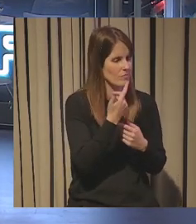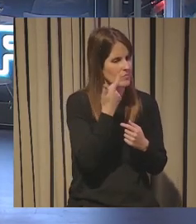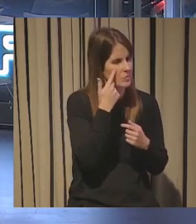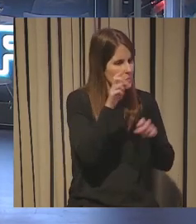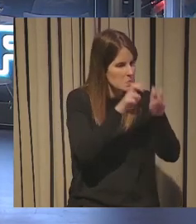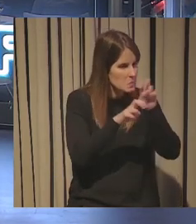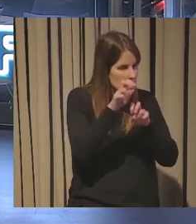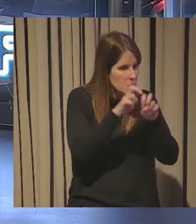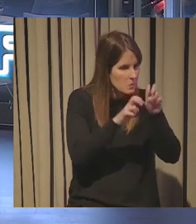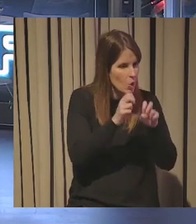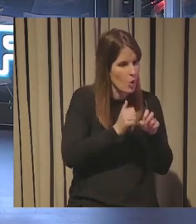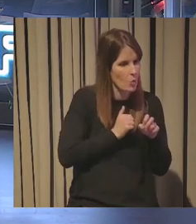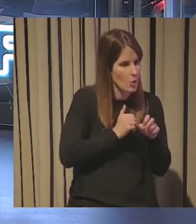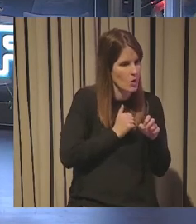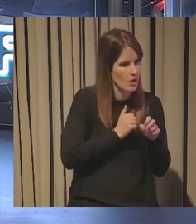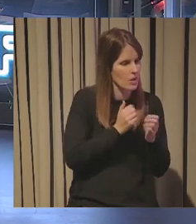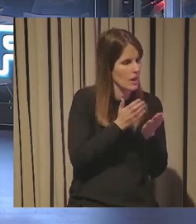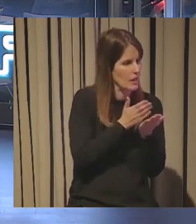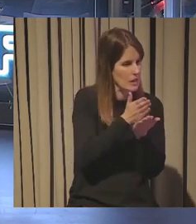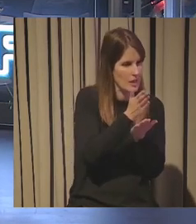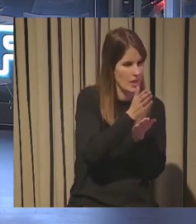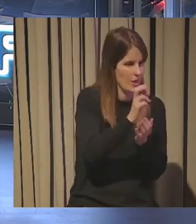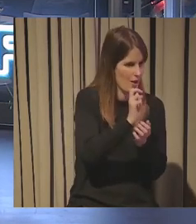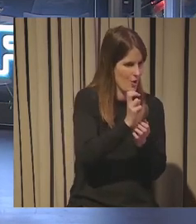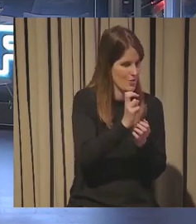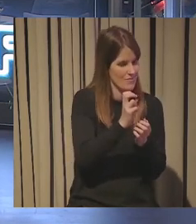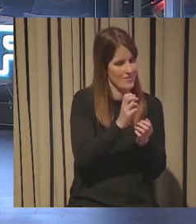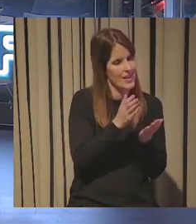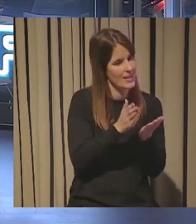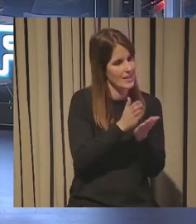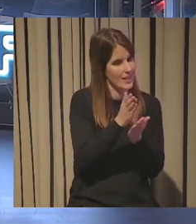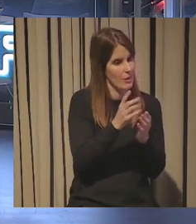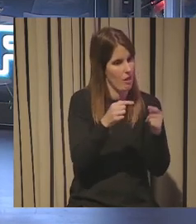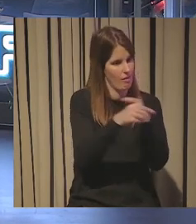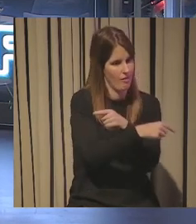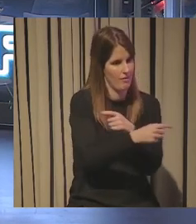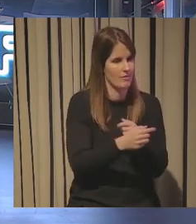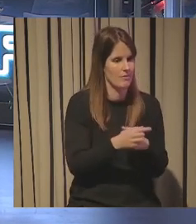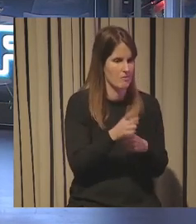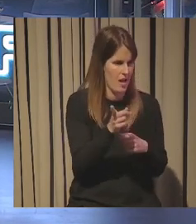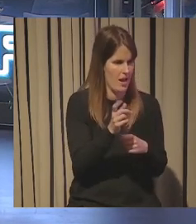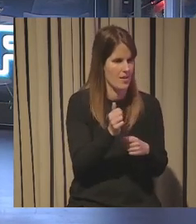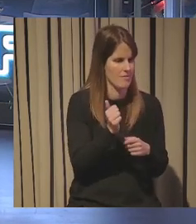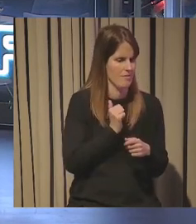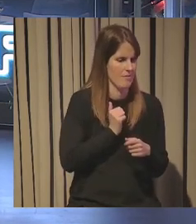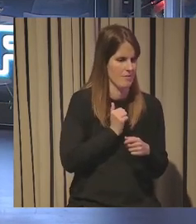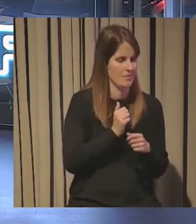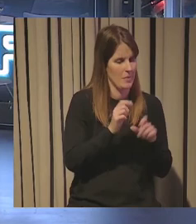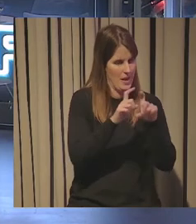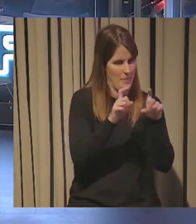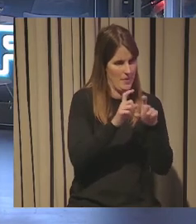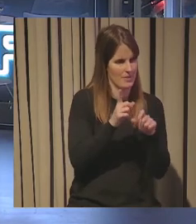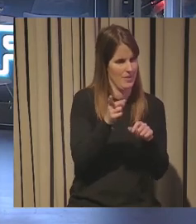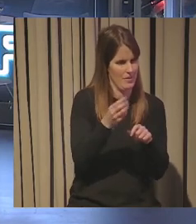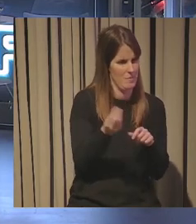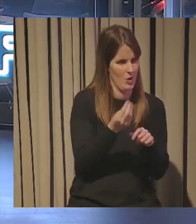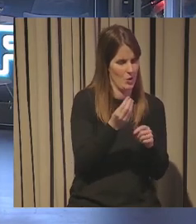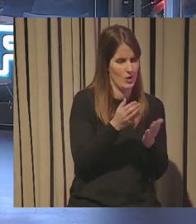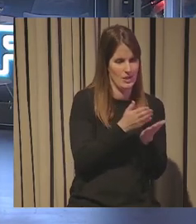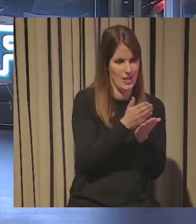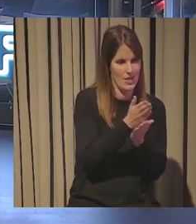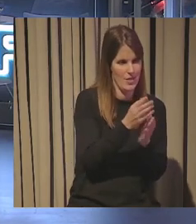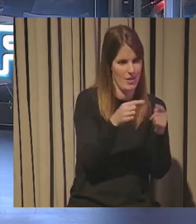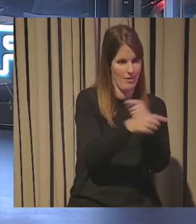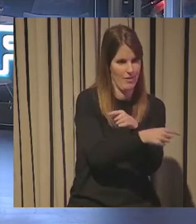el nicho fuera de la tendencia en la contra tendencia por ejemplo o fuera de la tendencia claro que sí claro a veces la contra tendencia es tu oportunidad